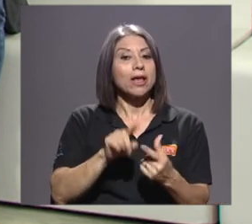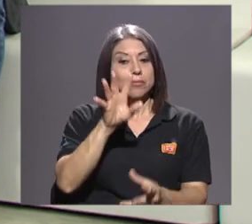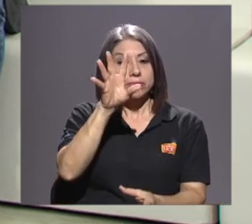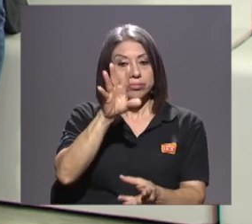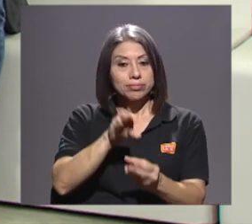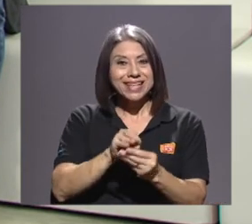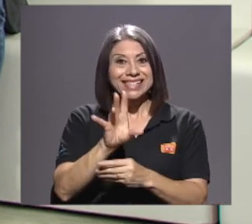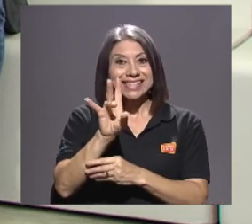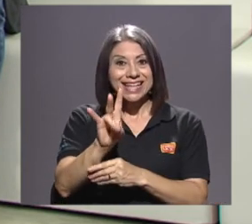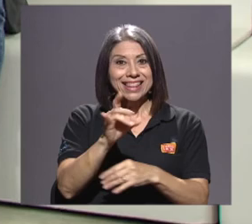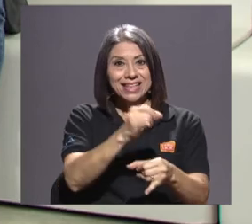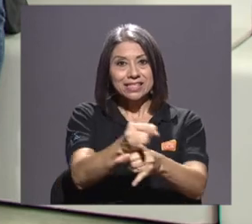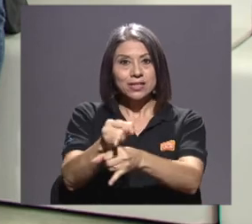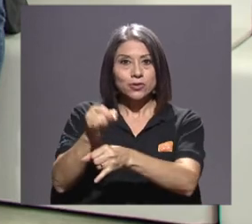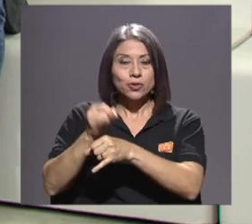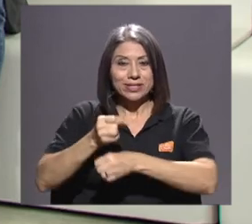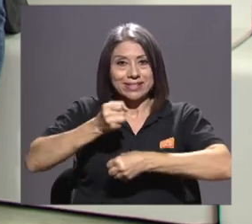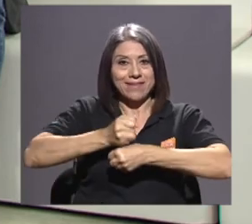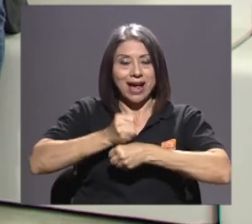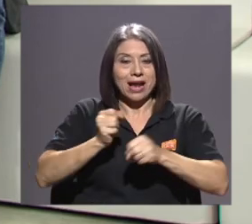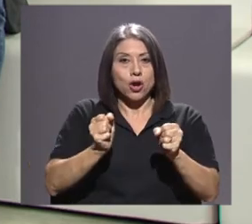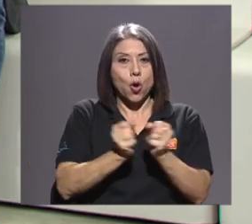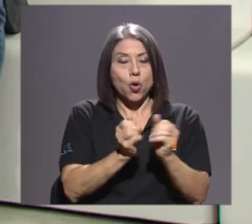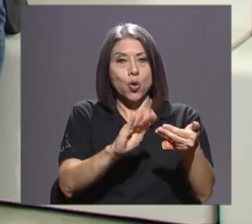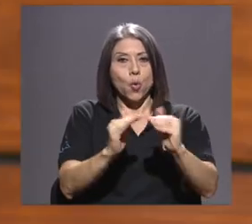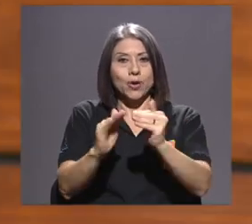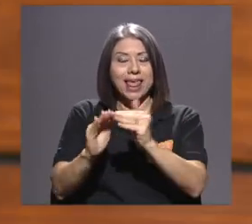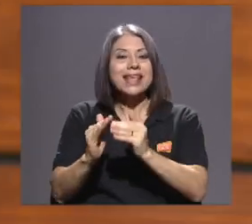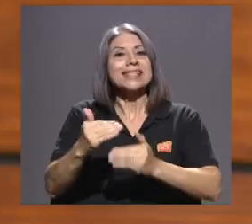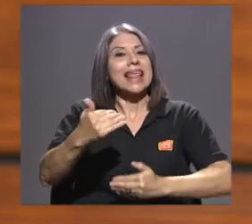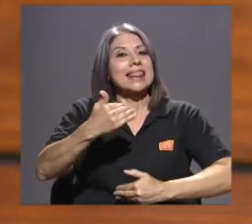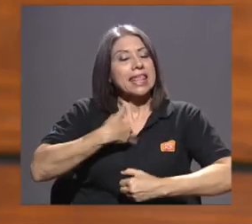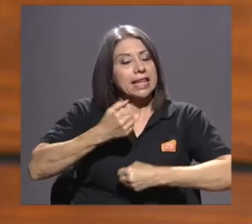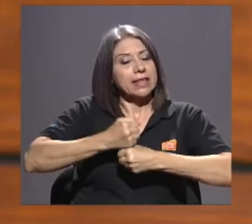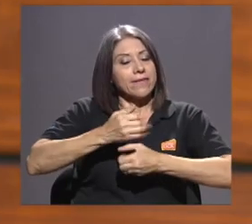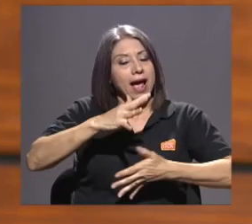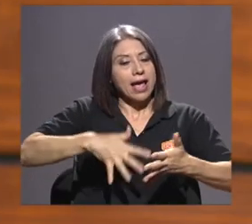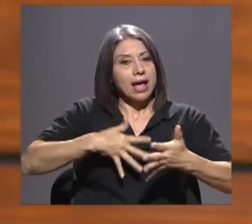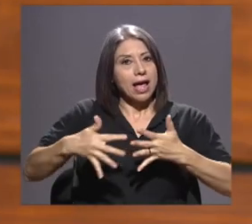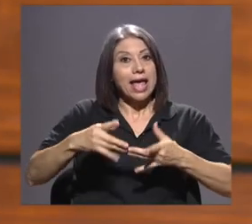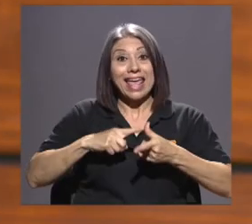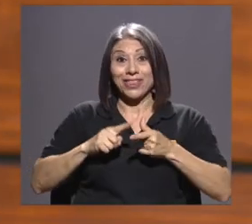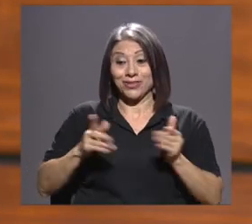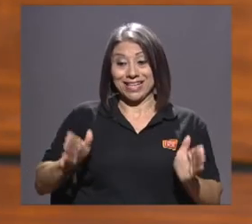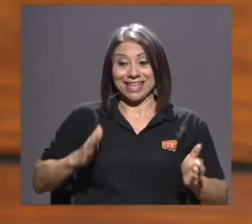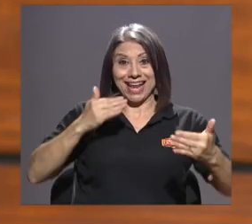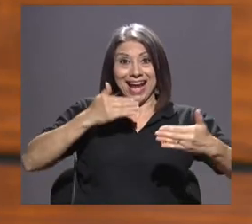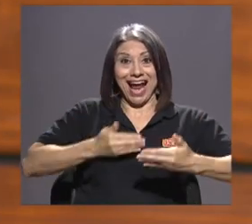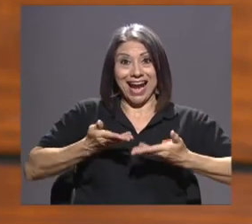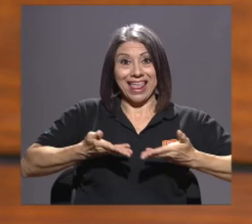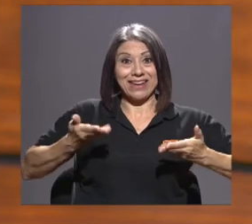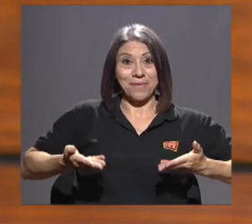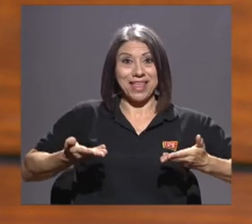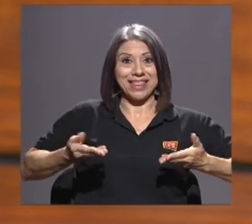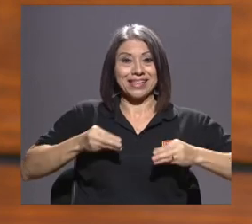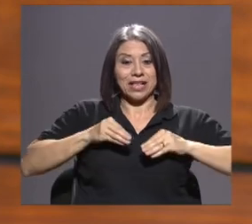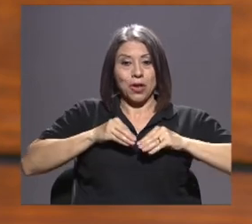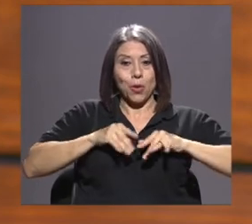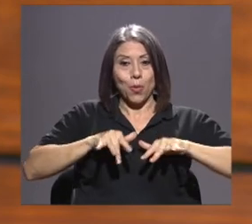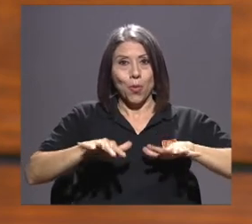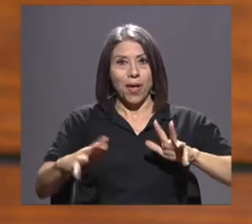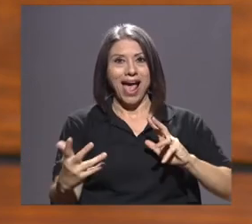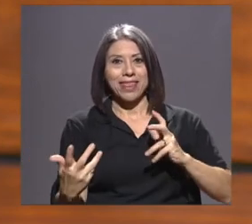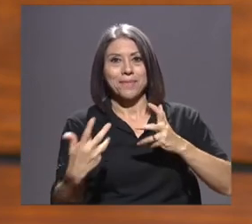trabajan con comunidades y tienen su agenda, lo que hicieron fue transversalizar la caja de herramientas para poder adaptarla